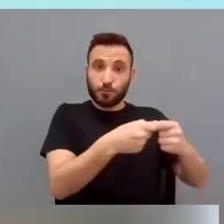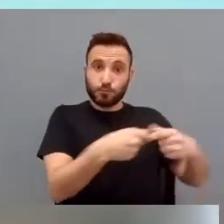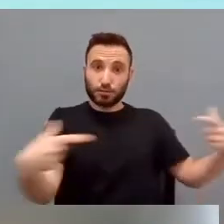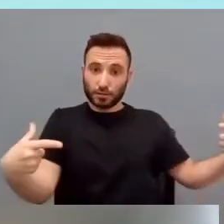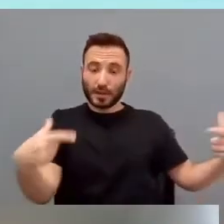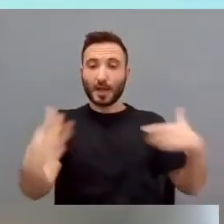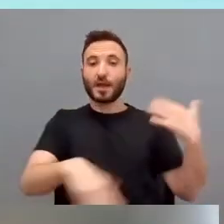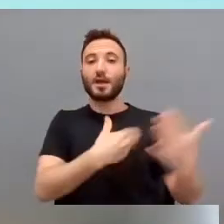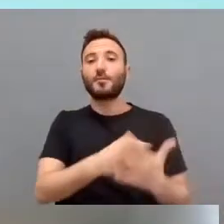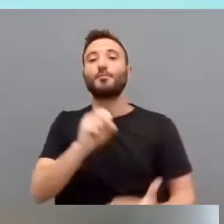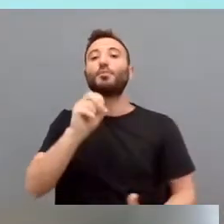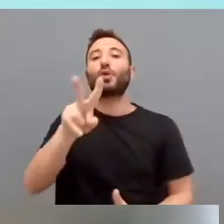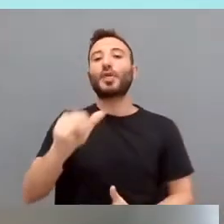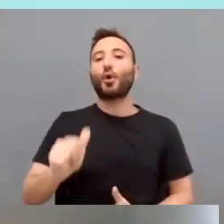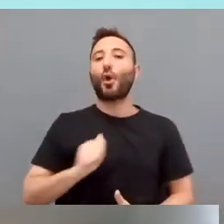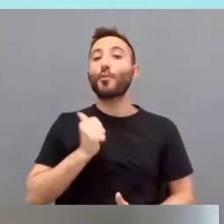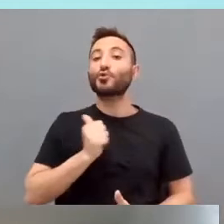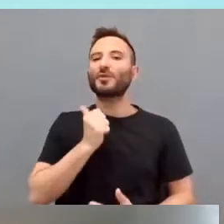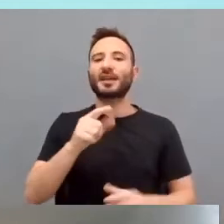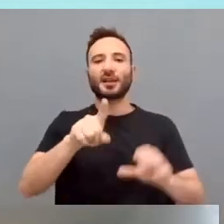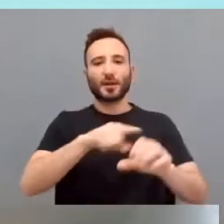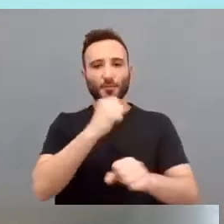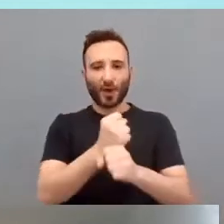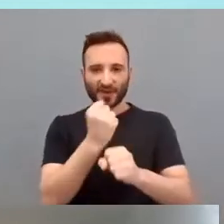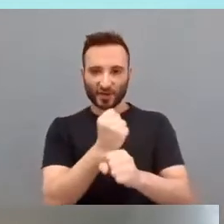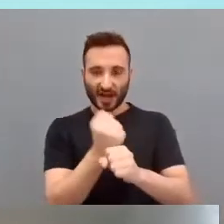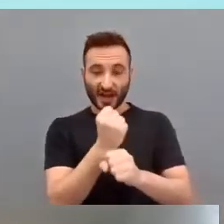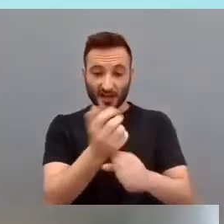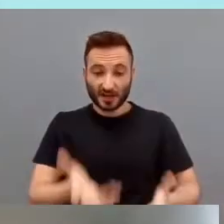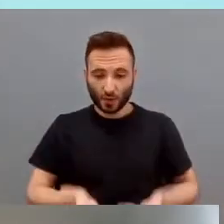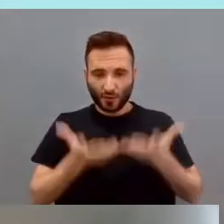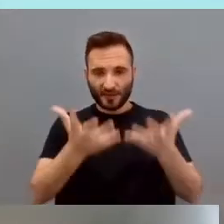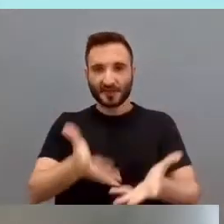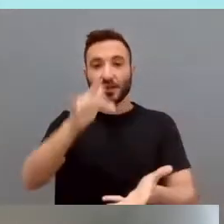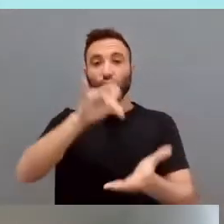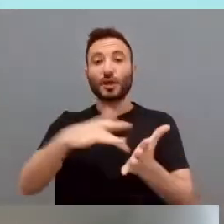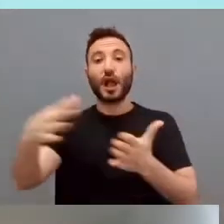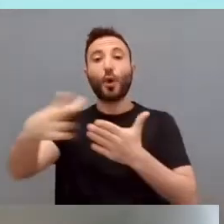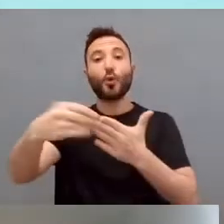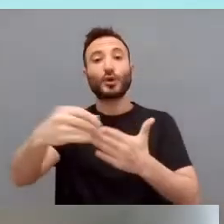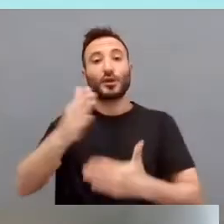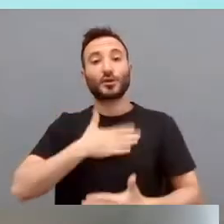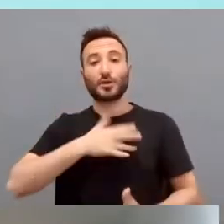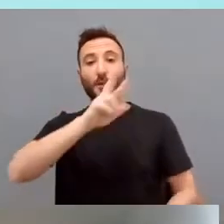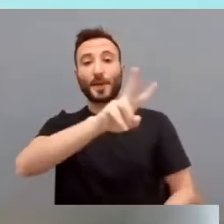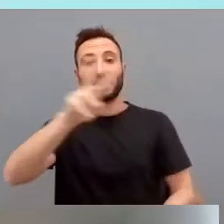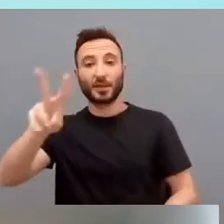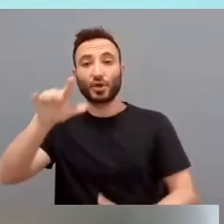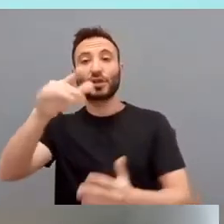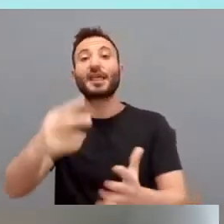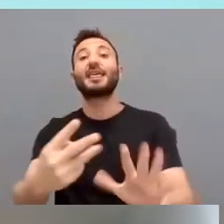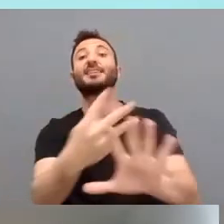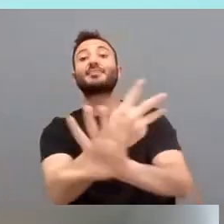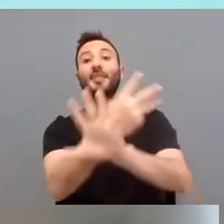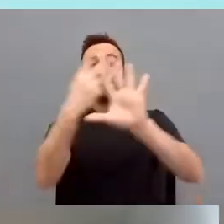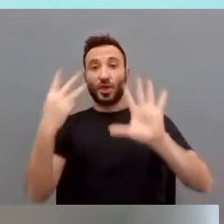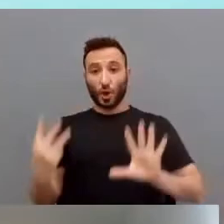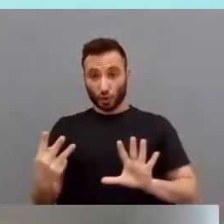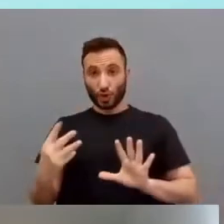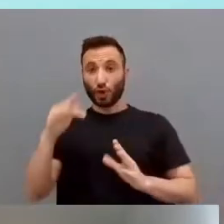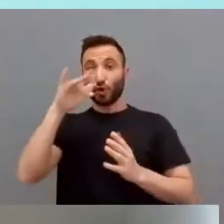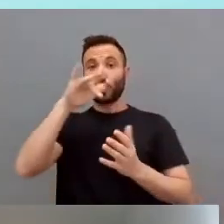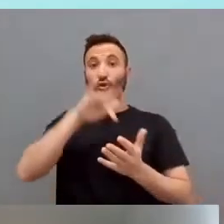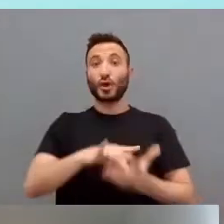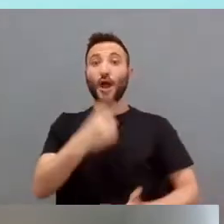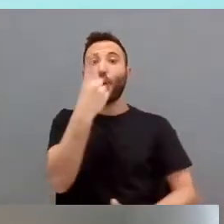oportunidades profesionales. Y de los 22 usuarios que tuvimos, 18 al menos una vez han